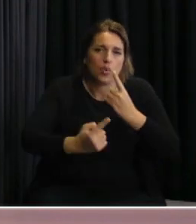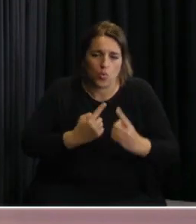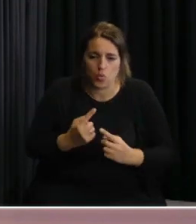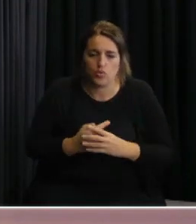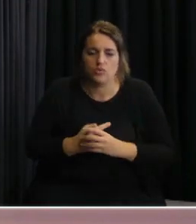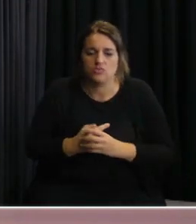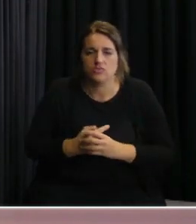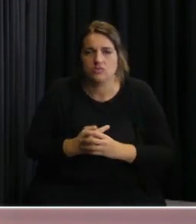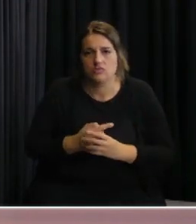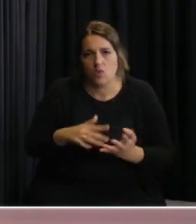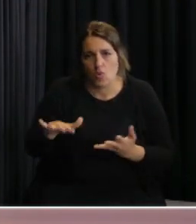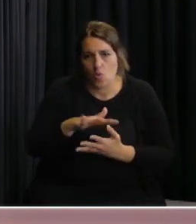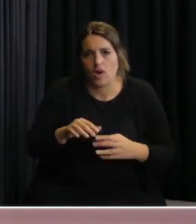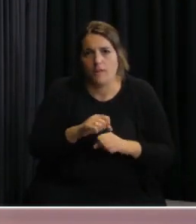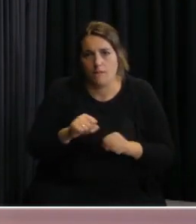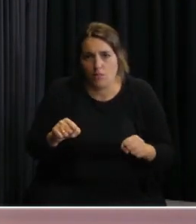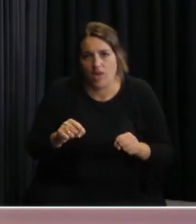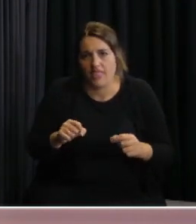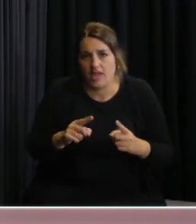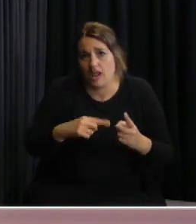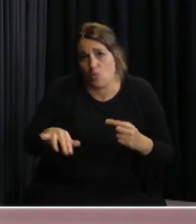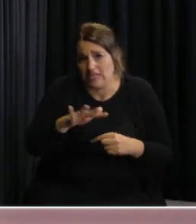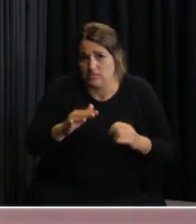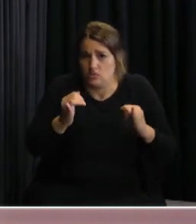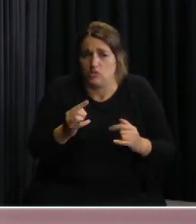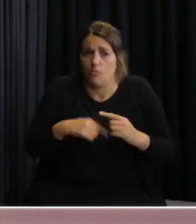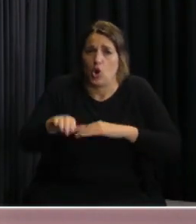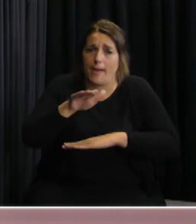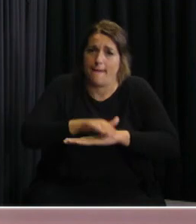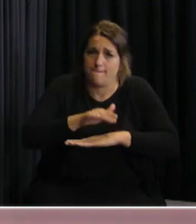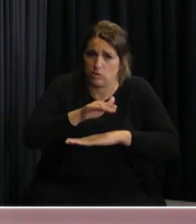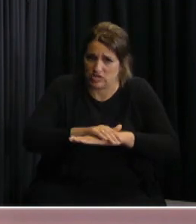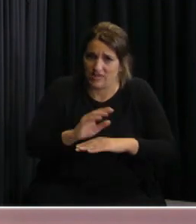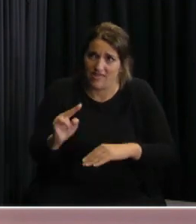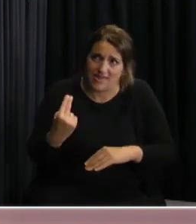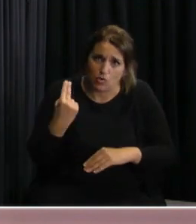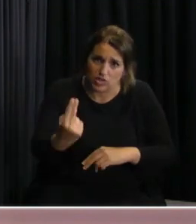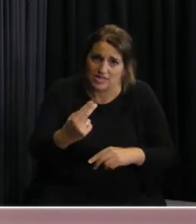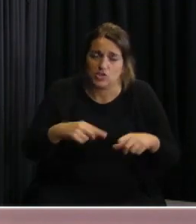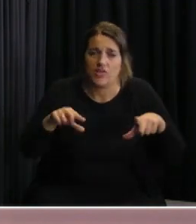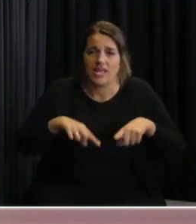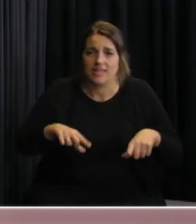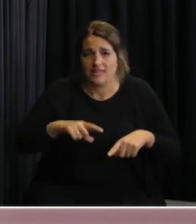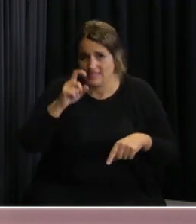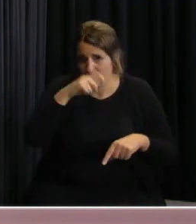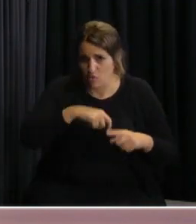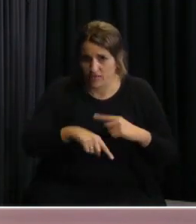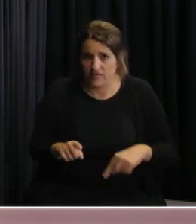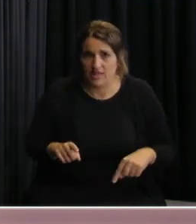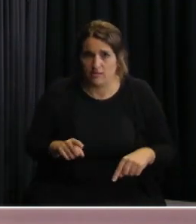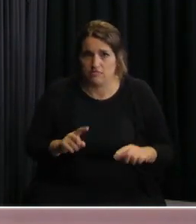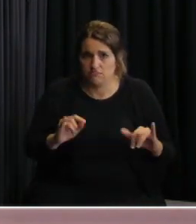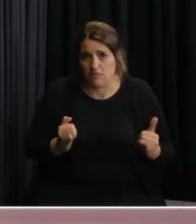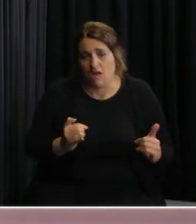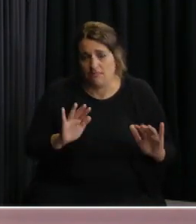algunos centros puede abrir en determinadas condiciones bajo la responsabilidad y la autorización de la Intendencia de Montevideo ya